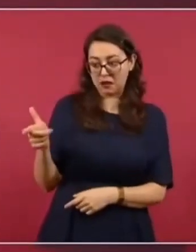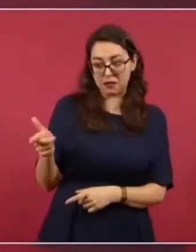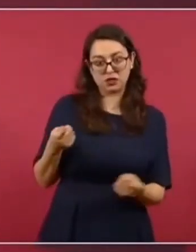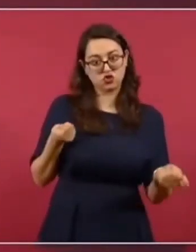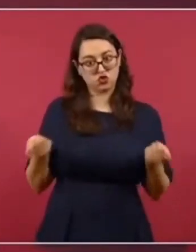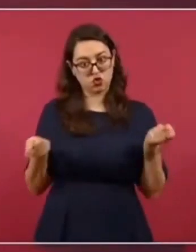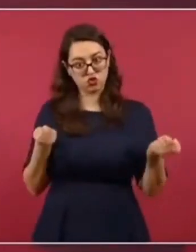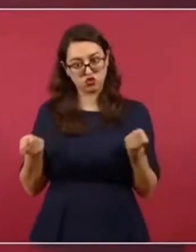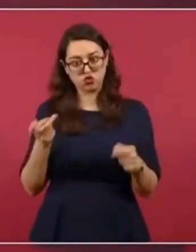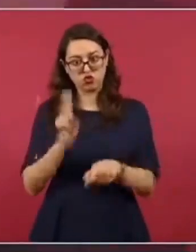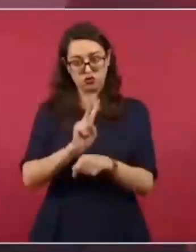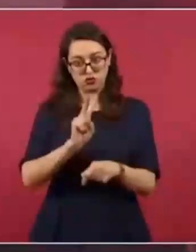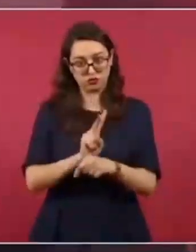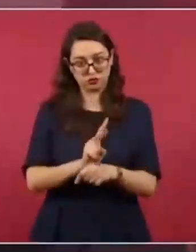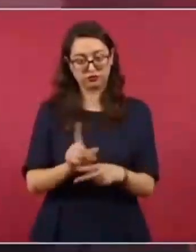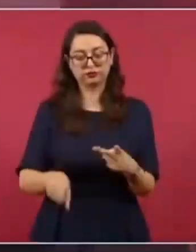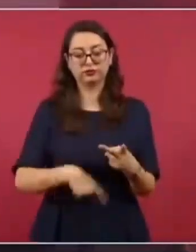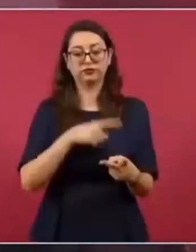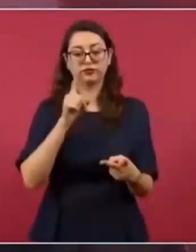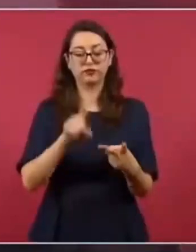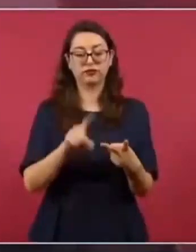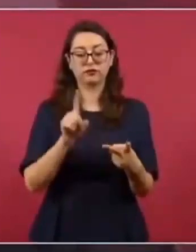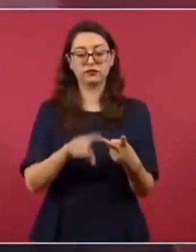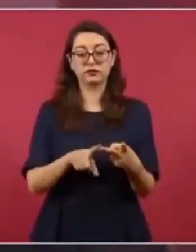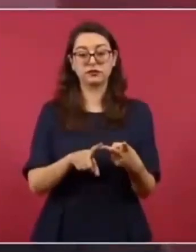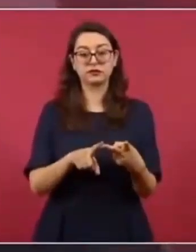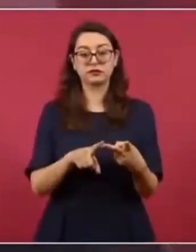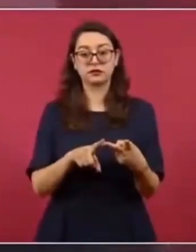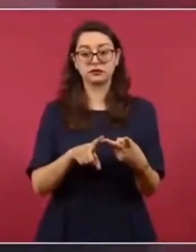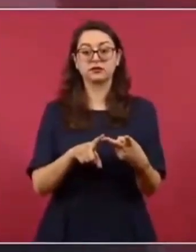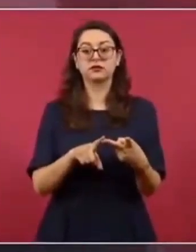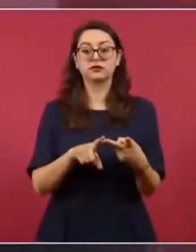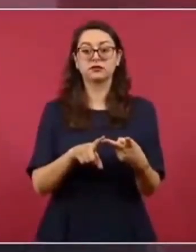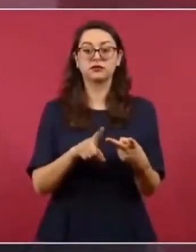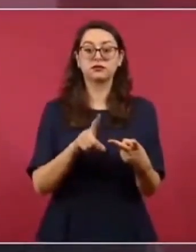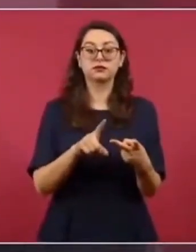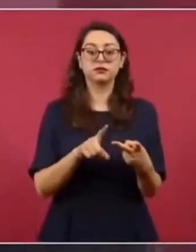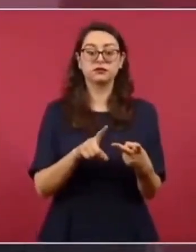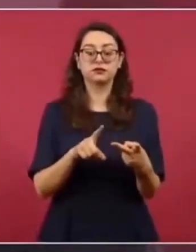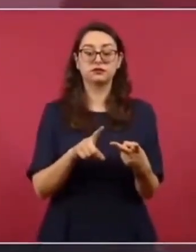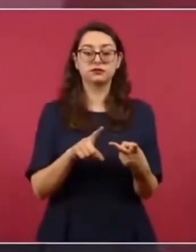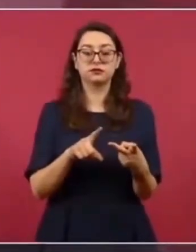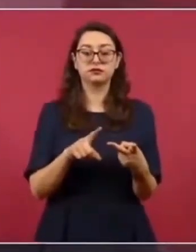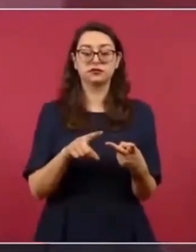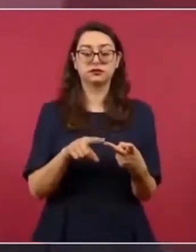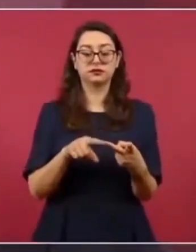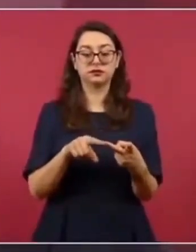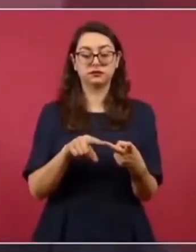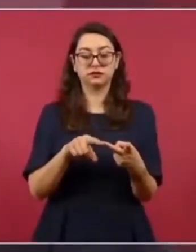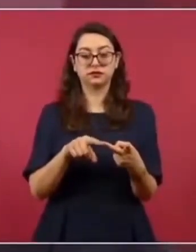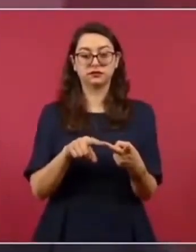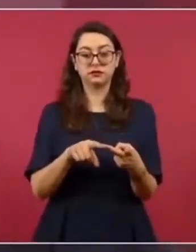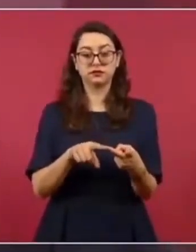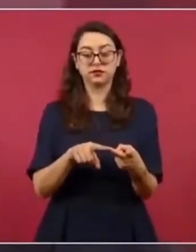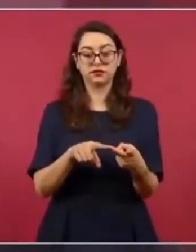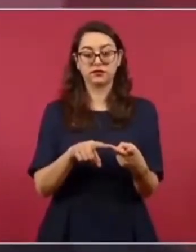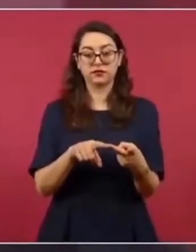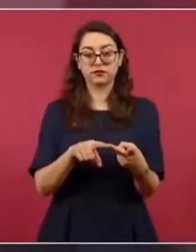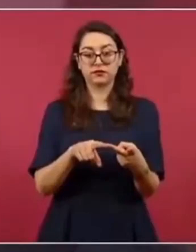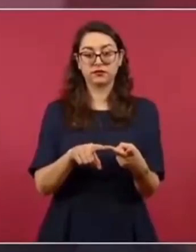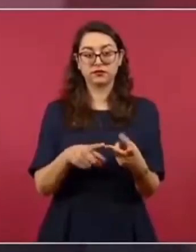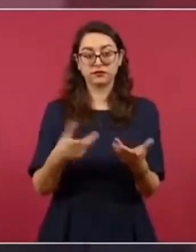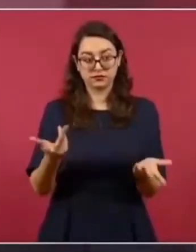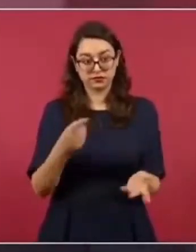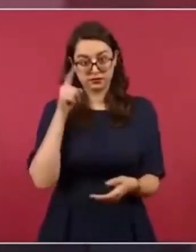por ejemplo, que se persiga a los que